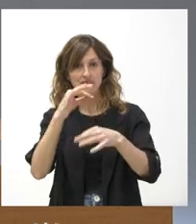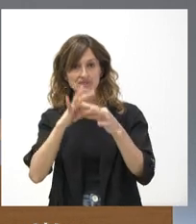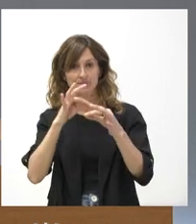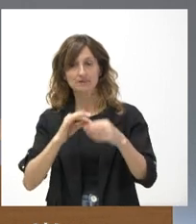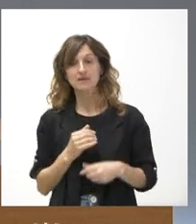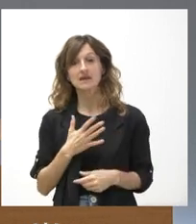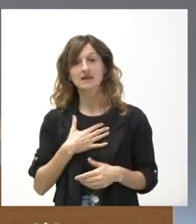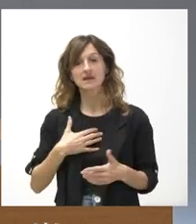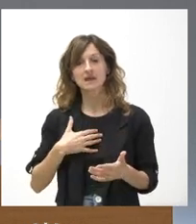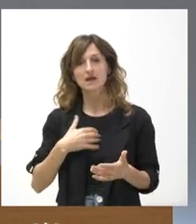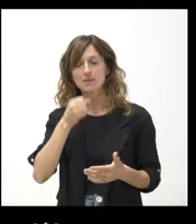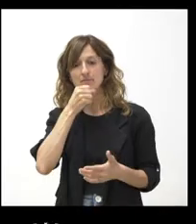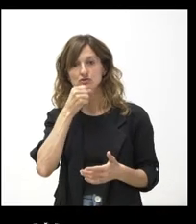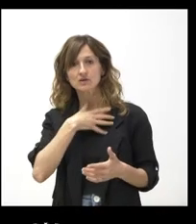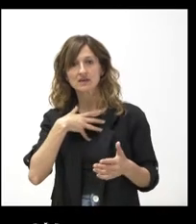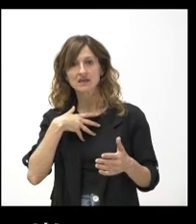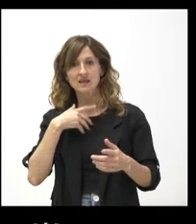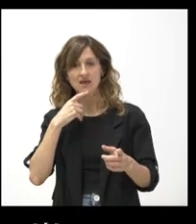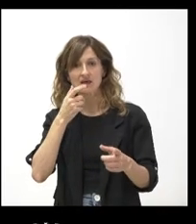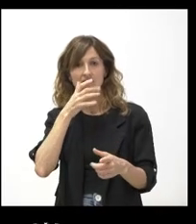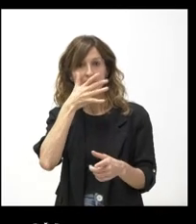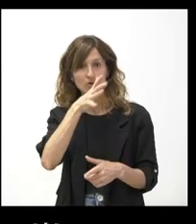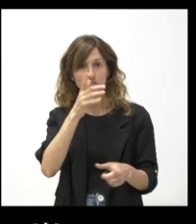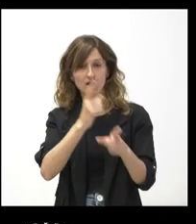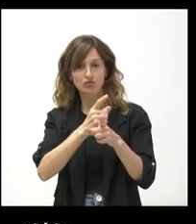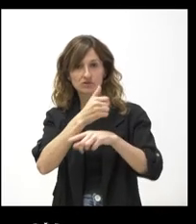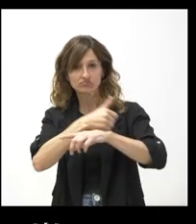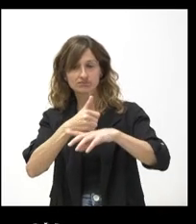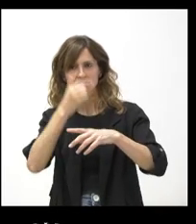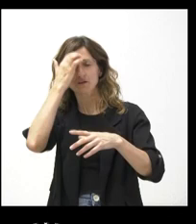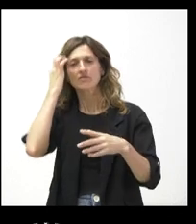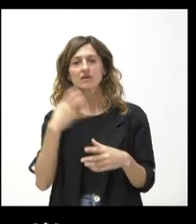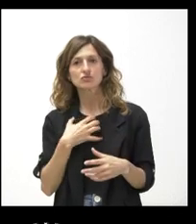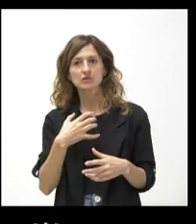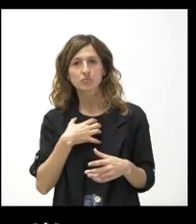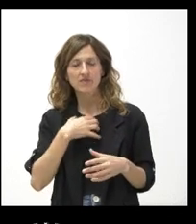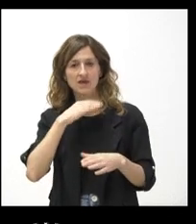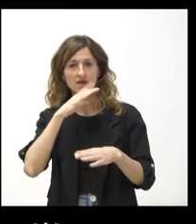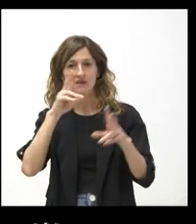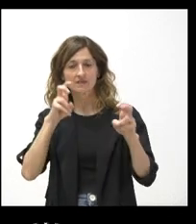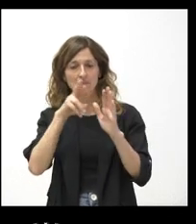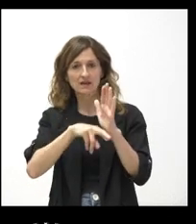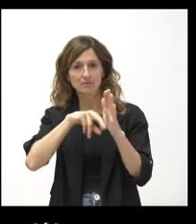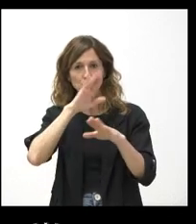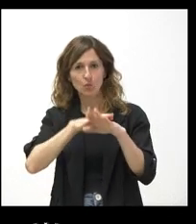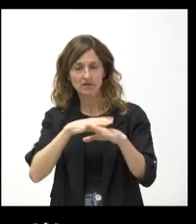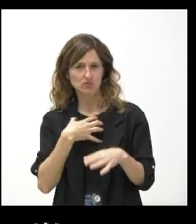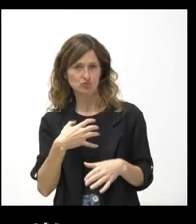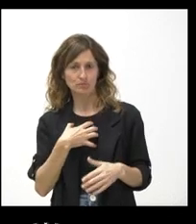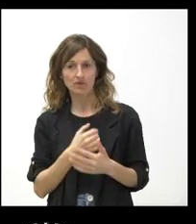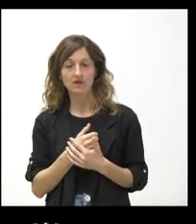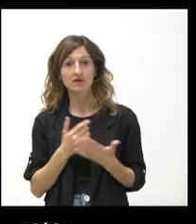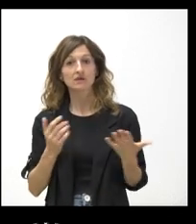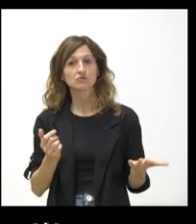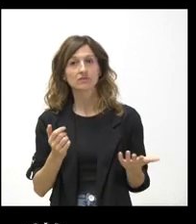que estudia llevar esta decisión a los tribunales porque dice que no va a tolerar que se incumpla de esta manera el reglamento. No sé si temen